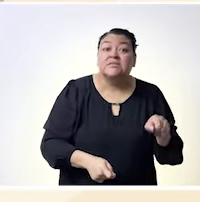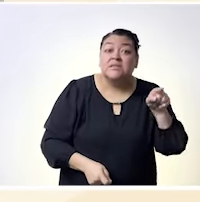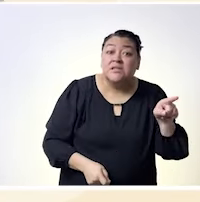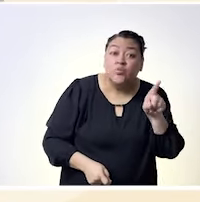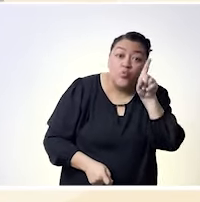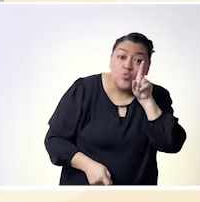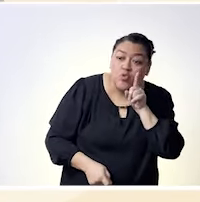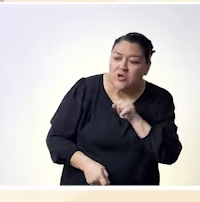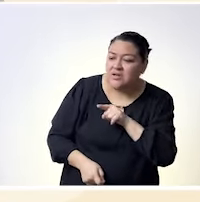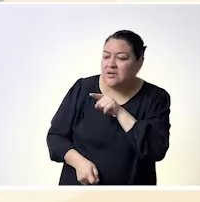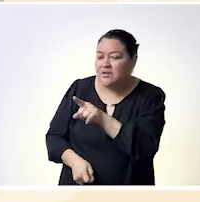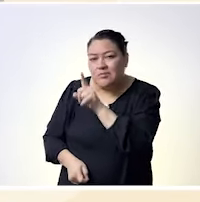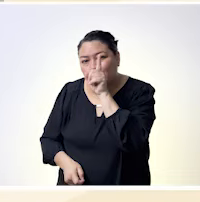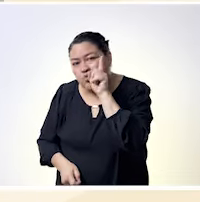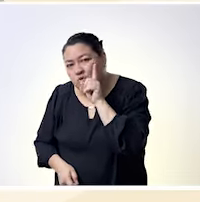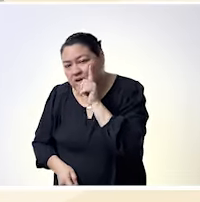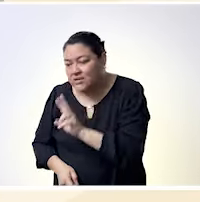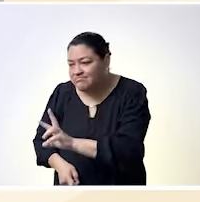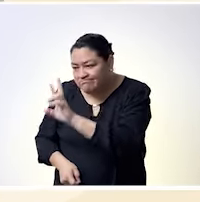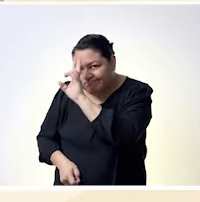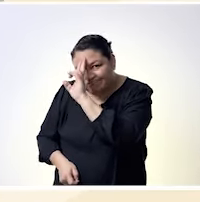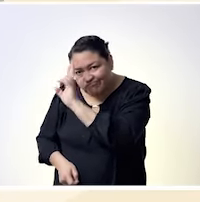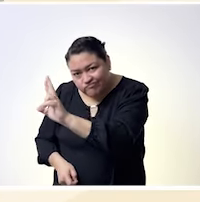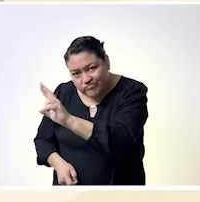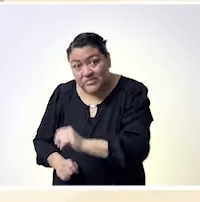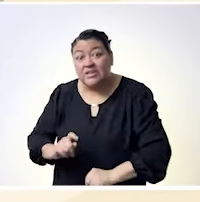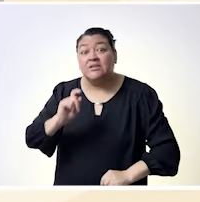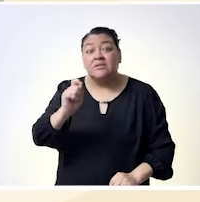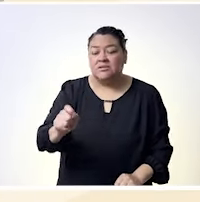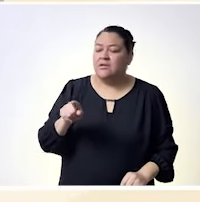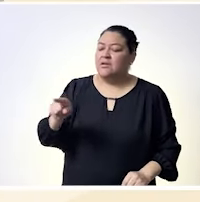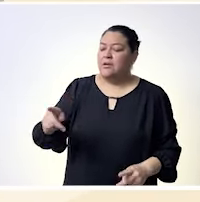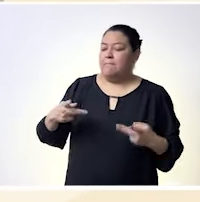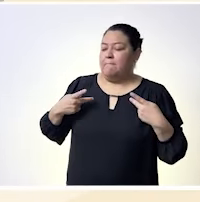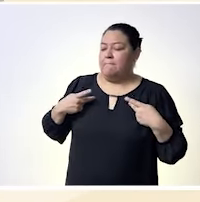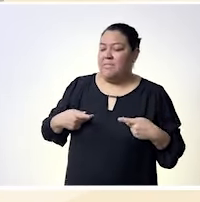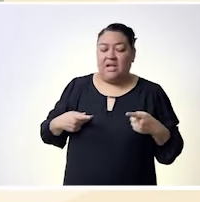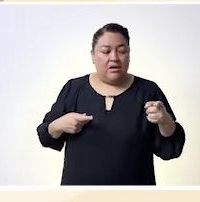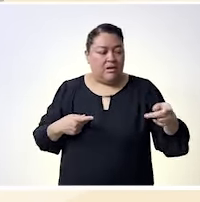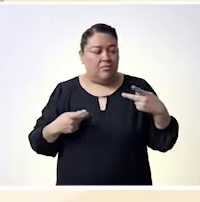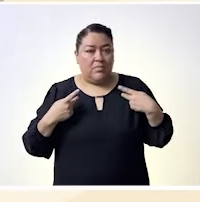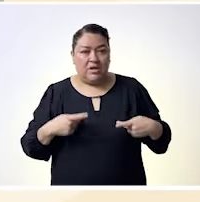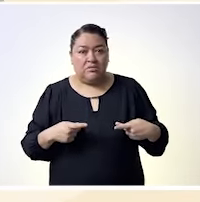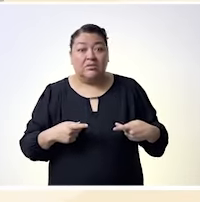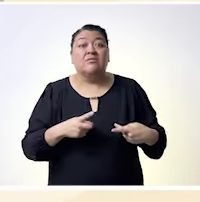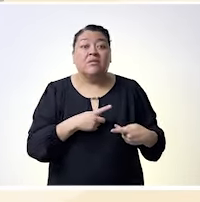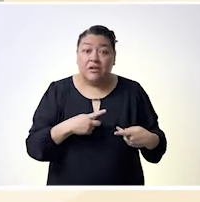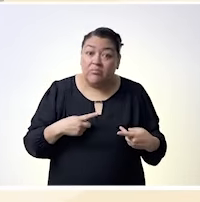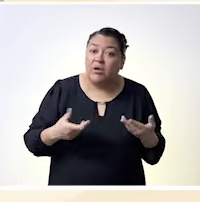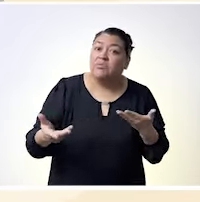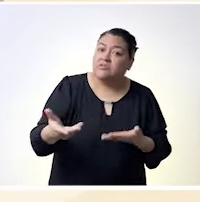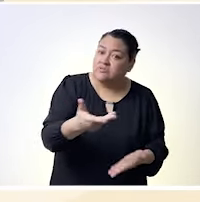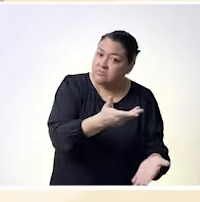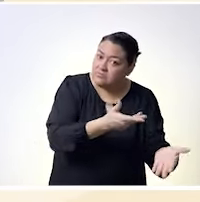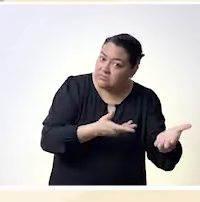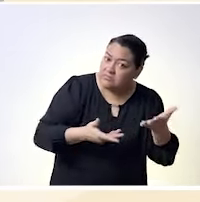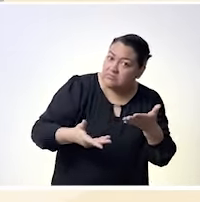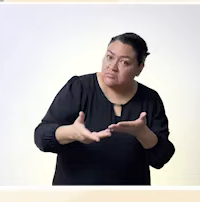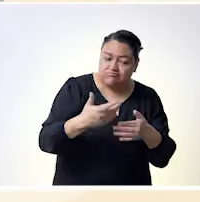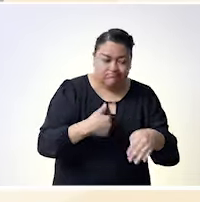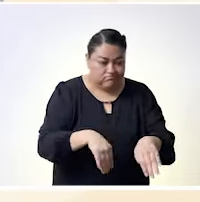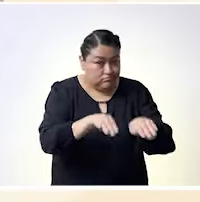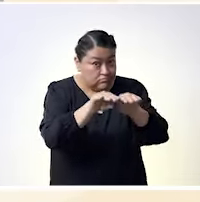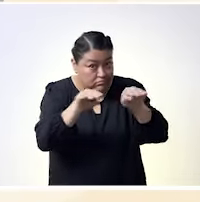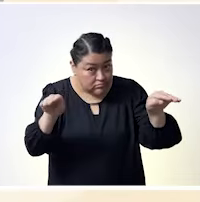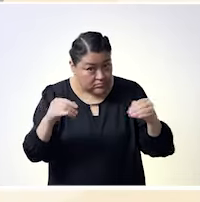el saber que tenemos la igualdad y los mismos derechos para todas y sobre todo el que también la